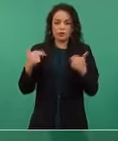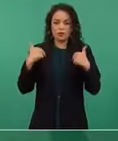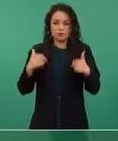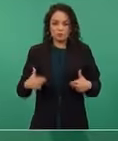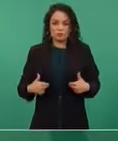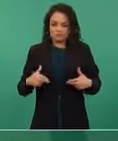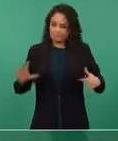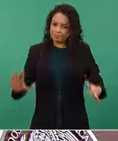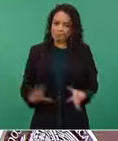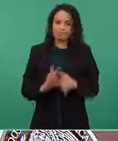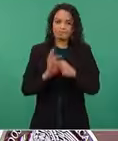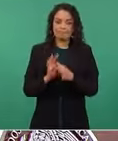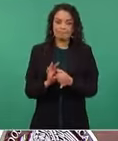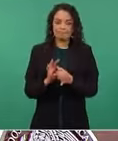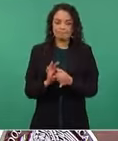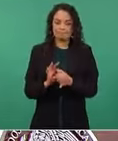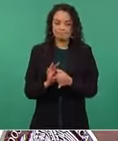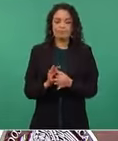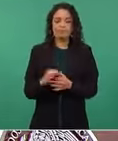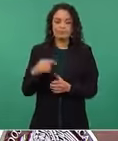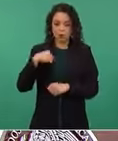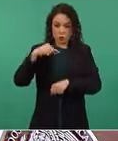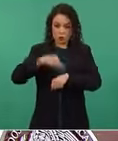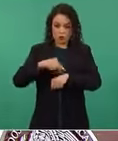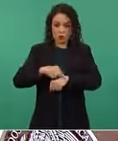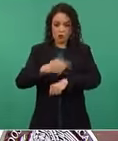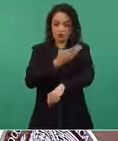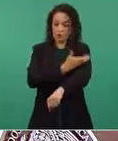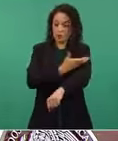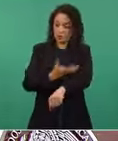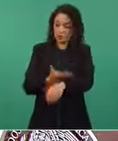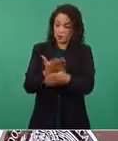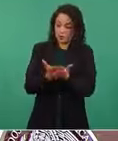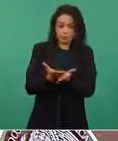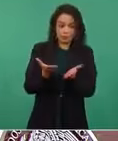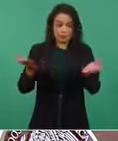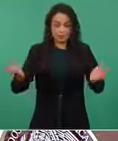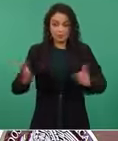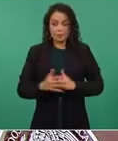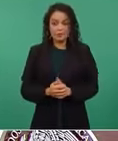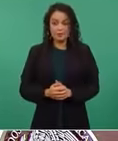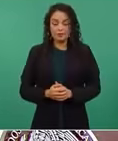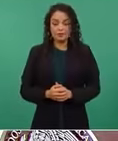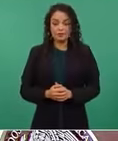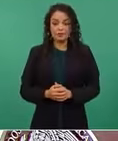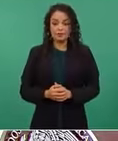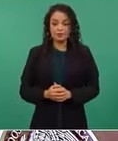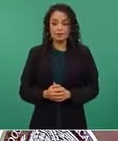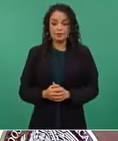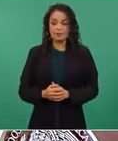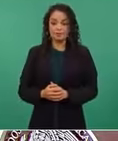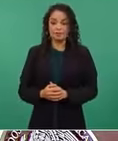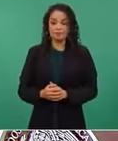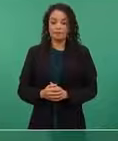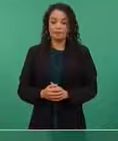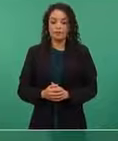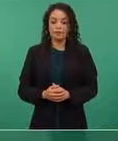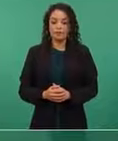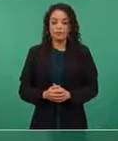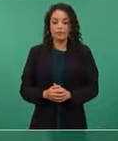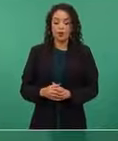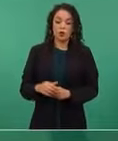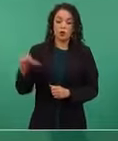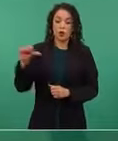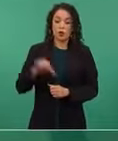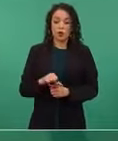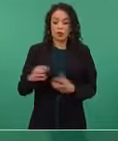Como médico y como colega, como compañero, deseo ennoblecer la celebración que hoy nos